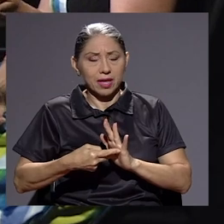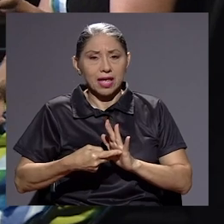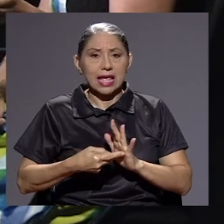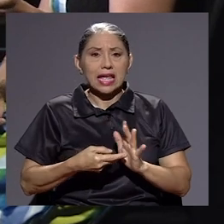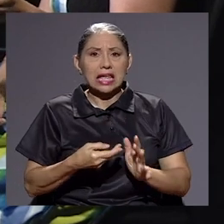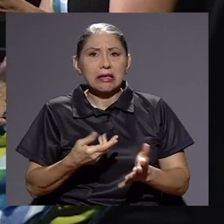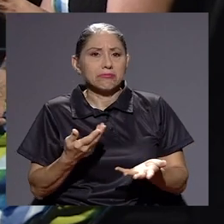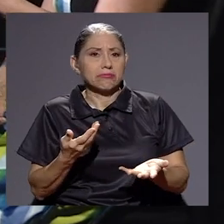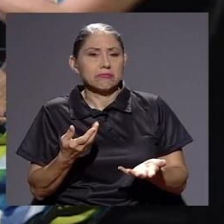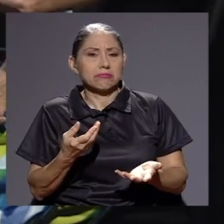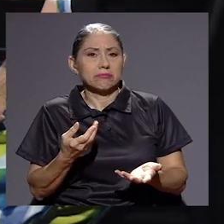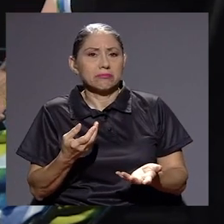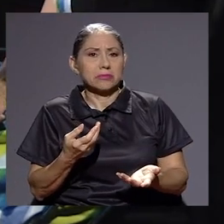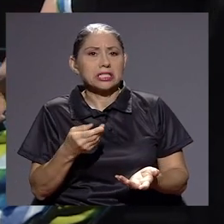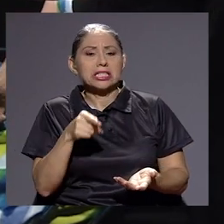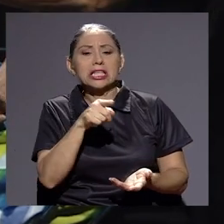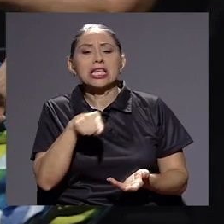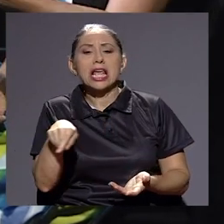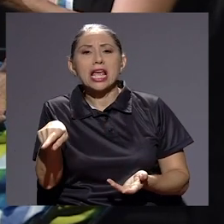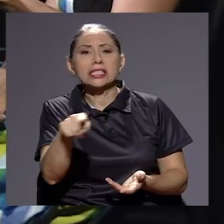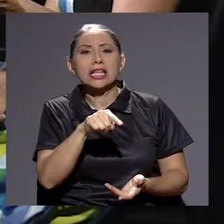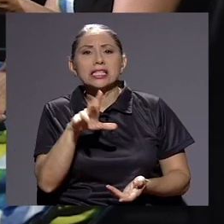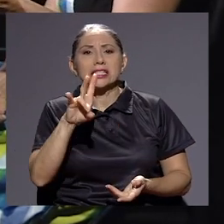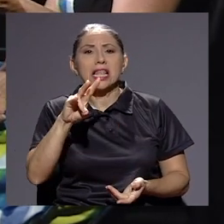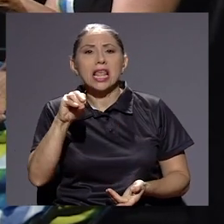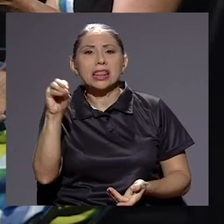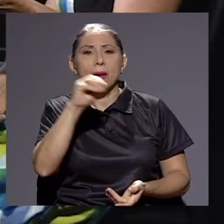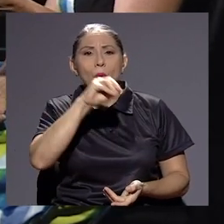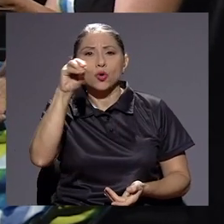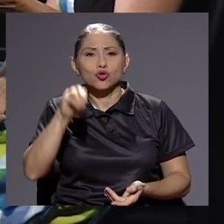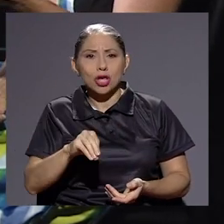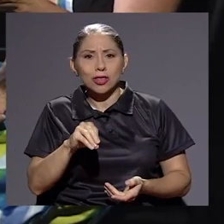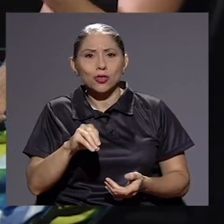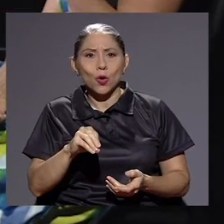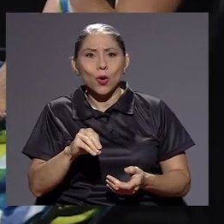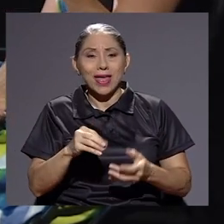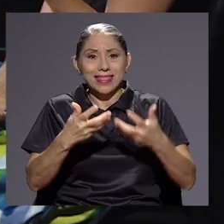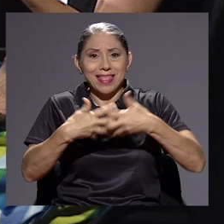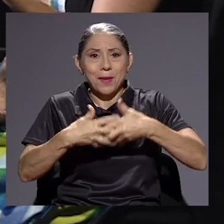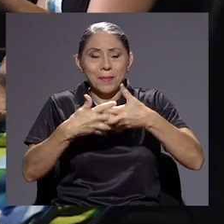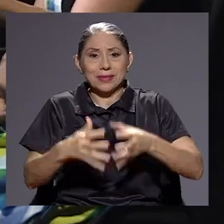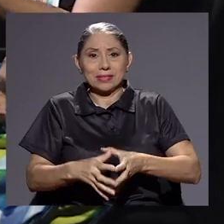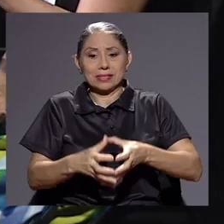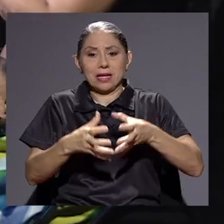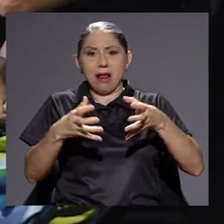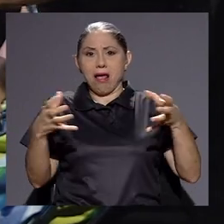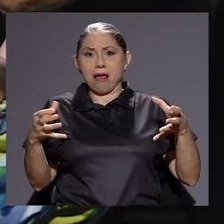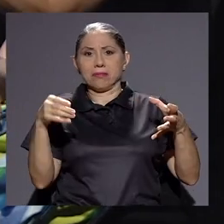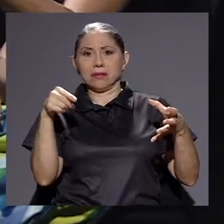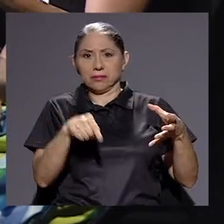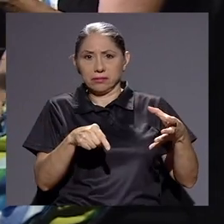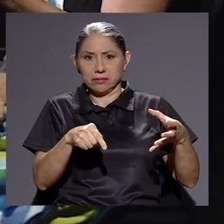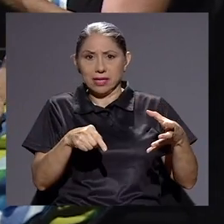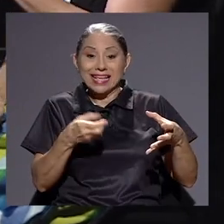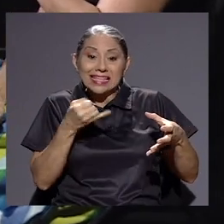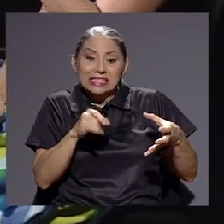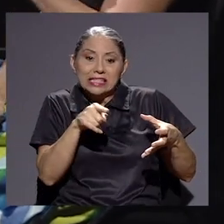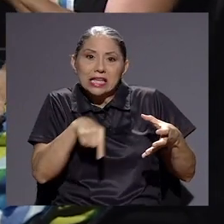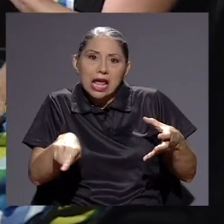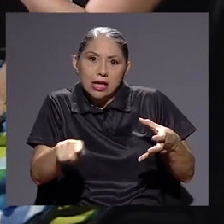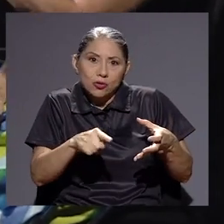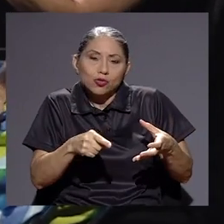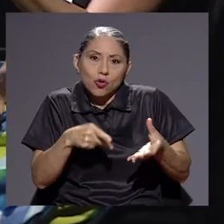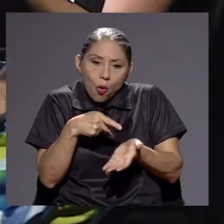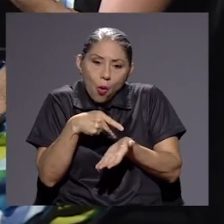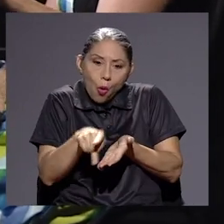esos, ese 70% de grandes contribuyentes, o sea, es porque contribuyen ese 70%, o